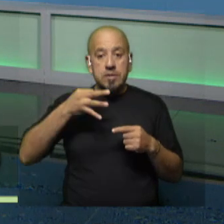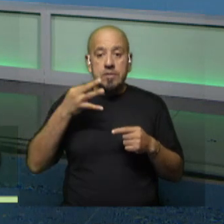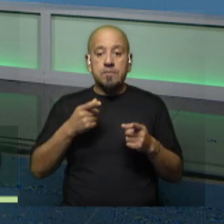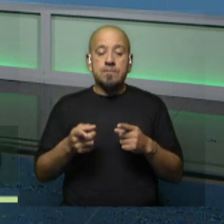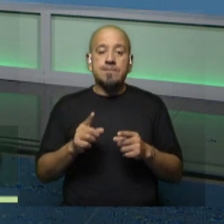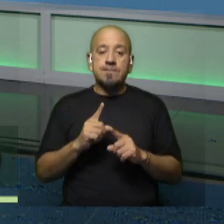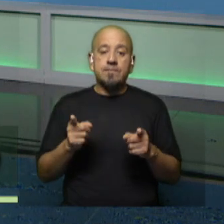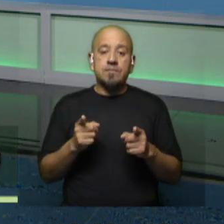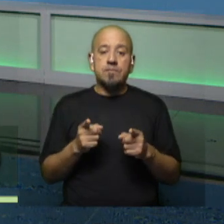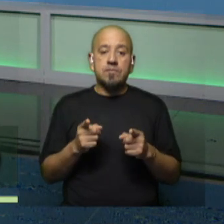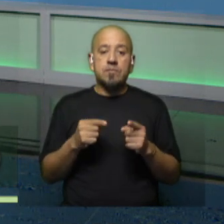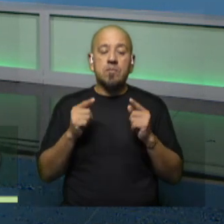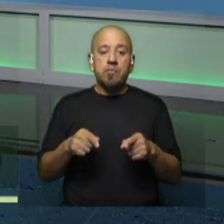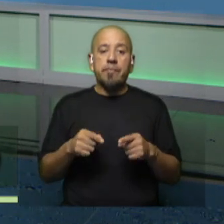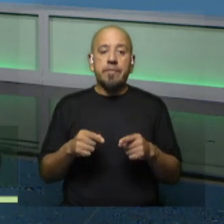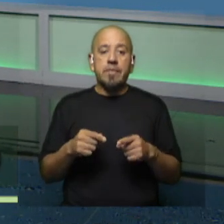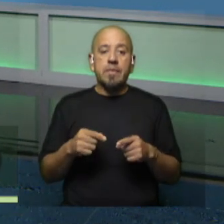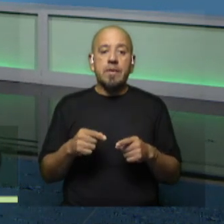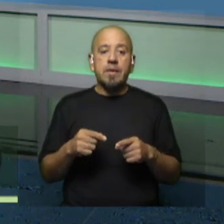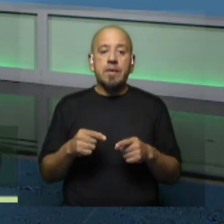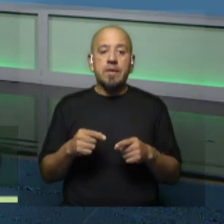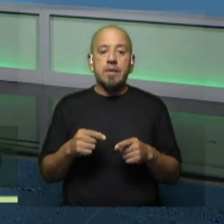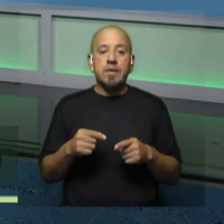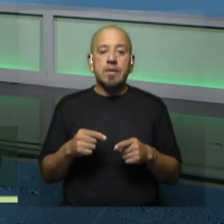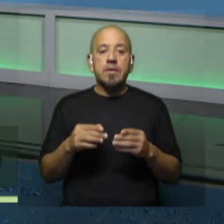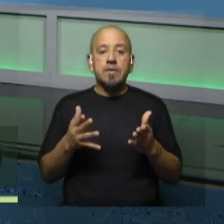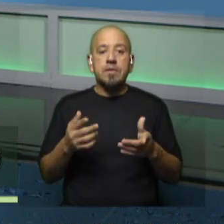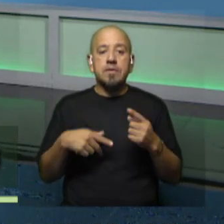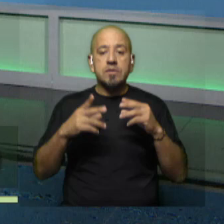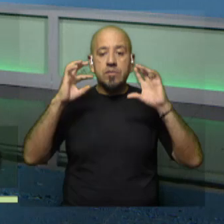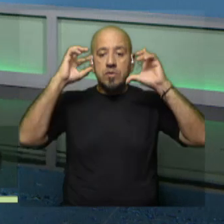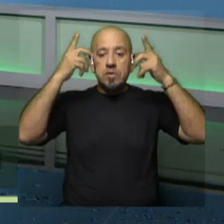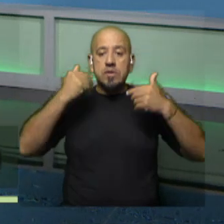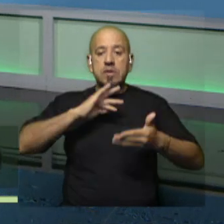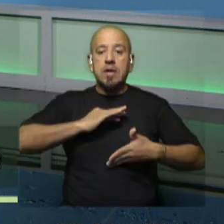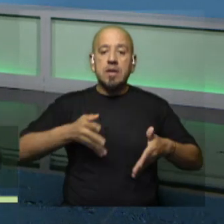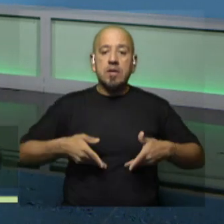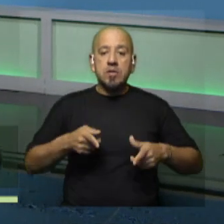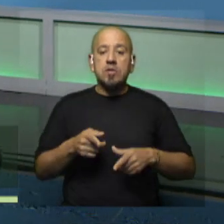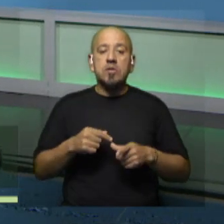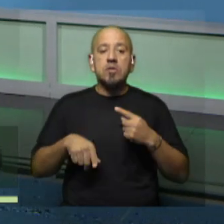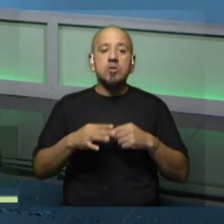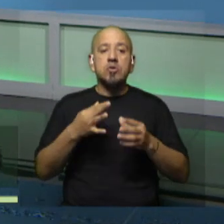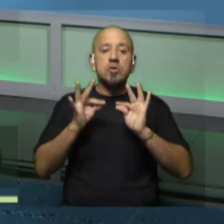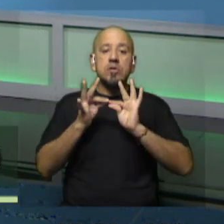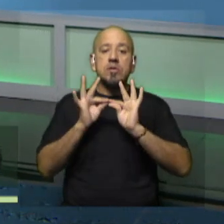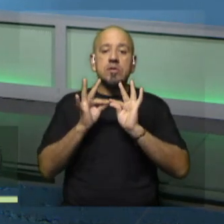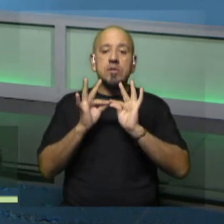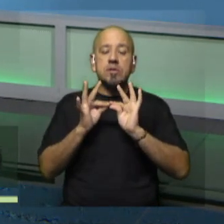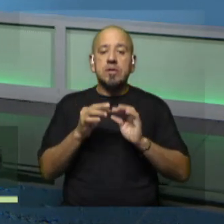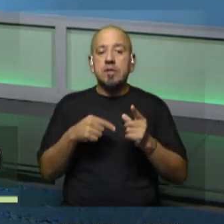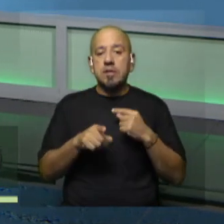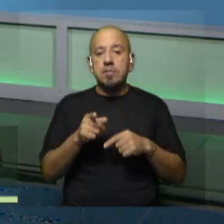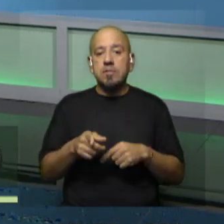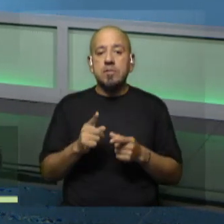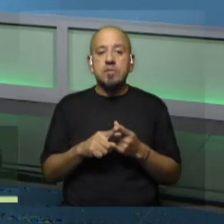directamente en esta línea vaya a estar la atención en violencia de género, sino que son intérpretes que se comunican con